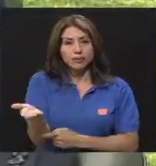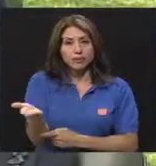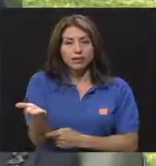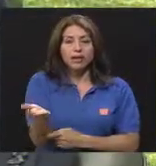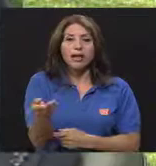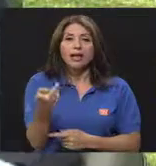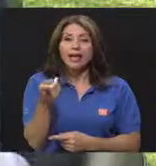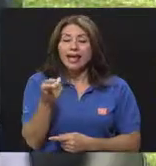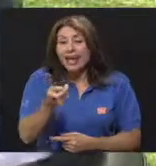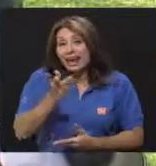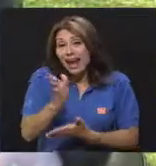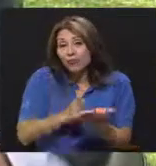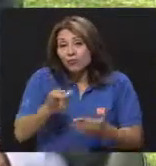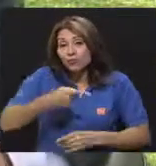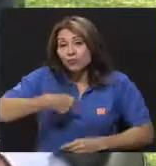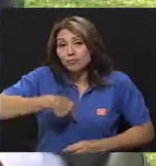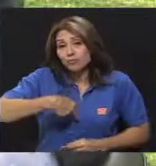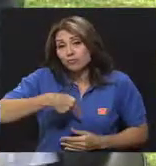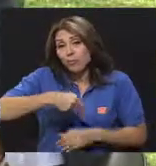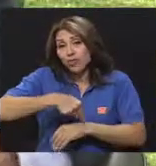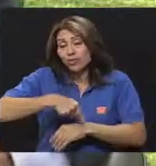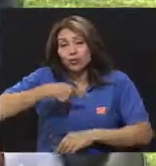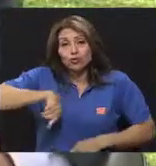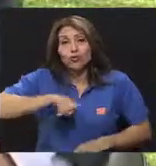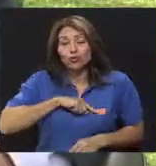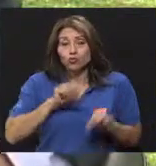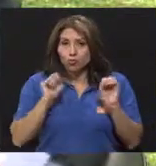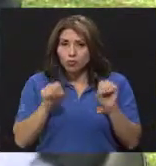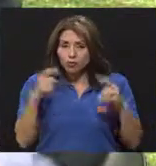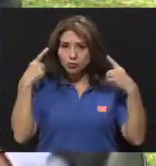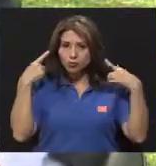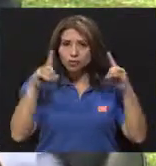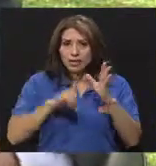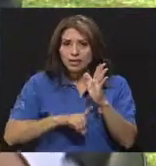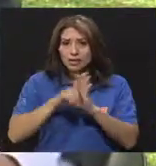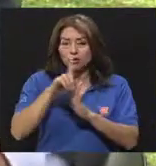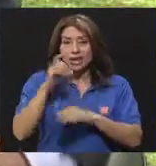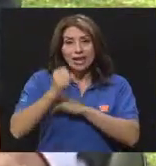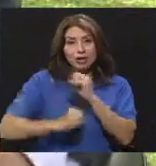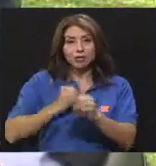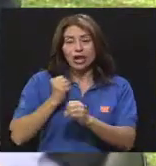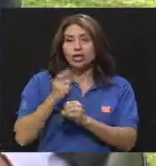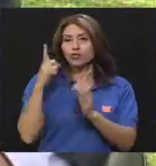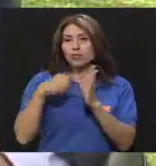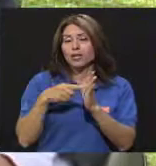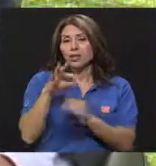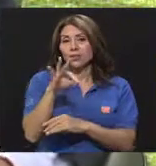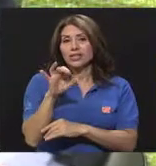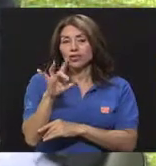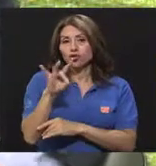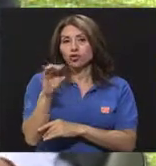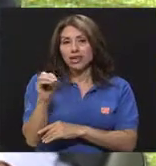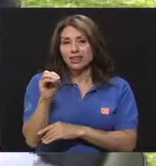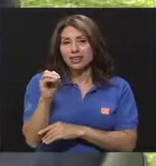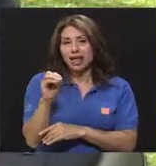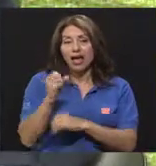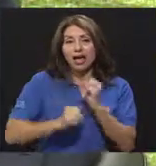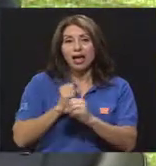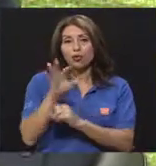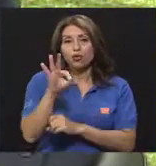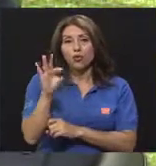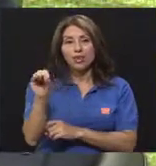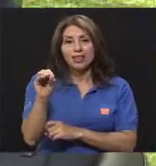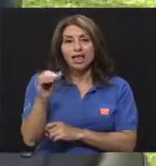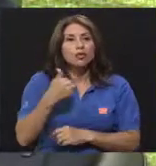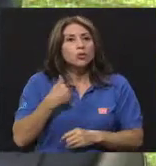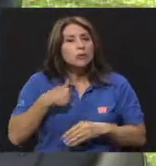nosotros en algún momento lo logramos desarrollar. En la década de los 80, 90 tuvimos más de 100 clínicas de